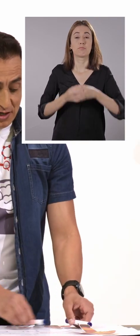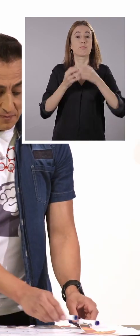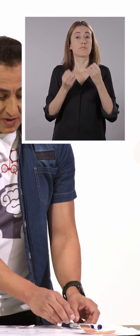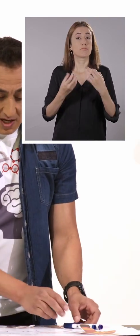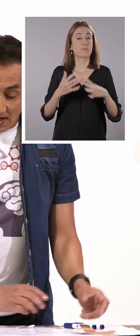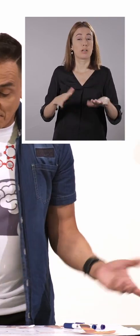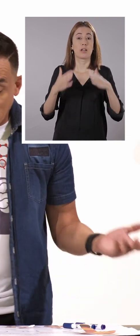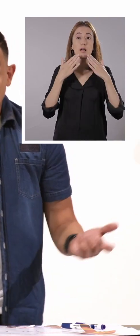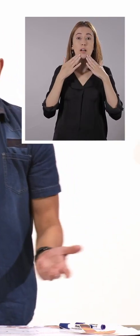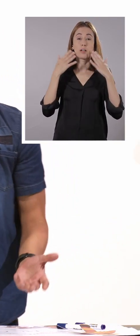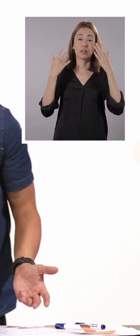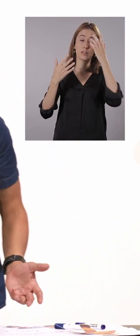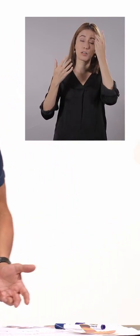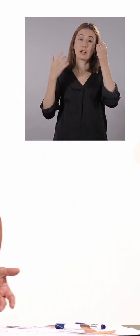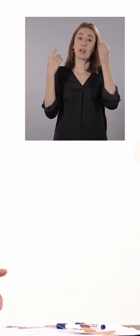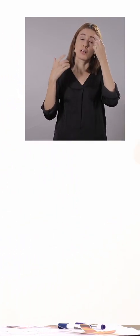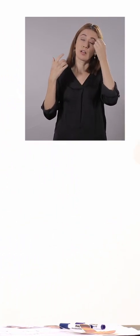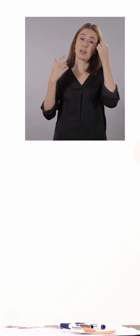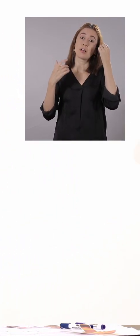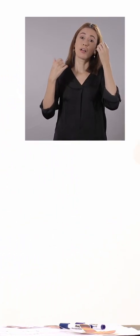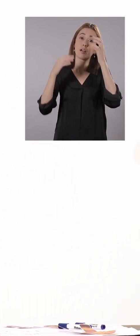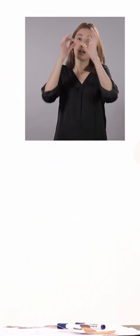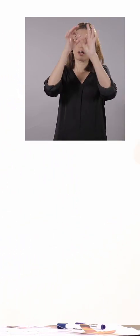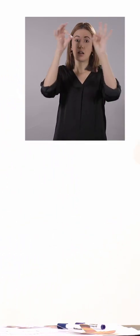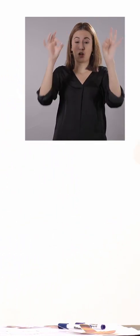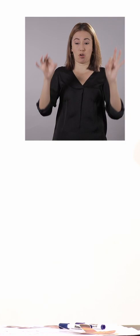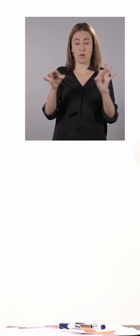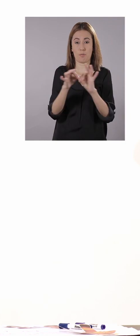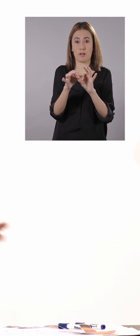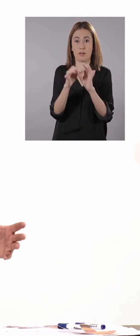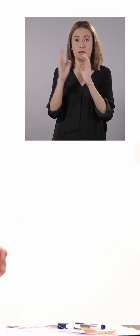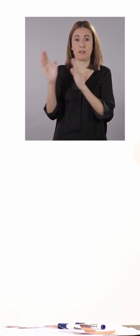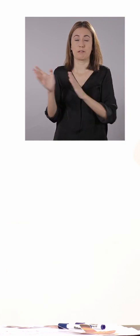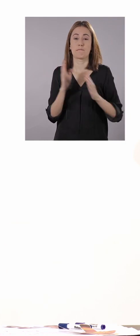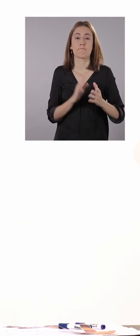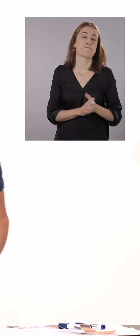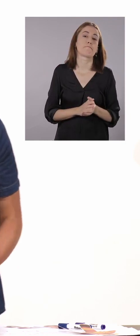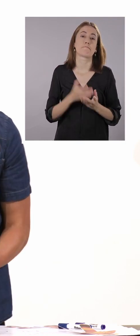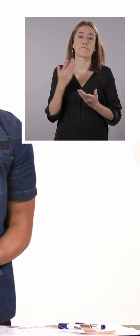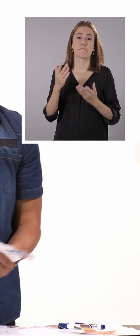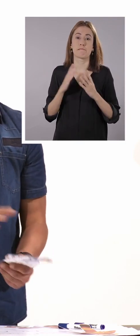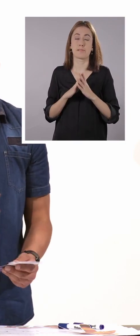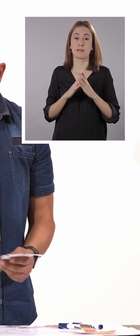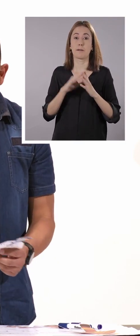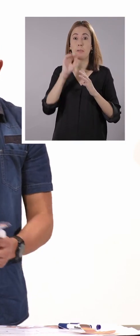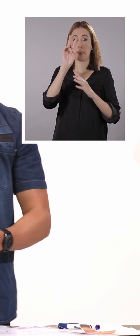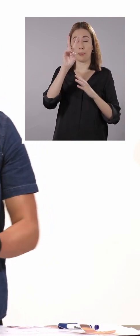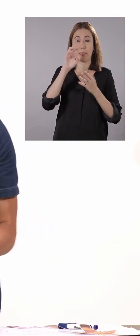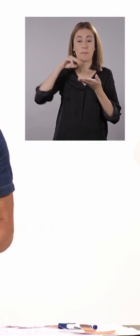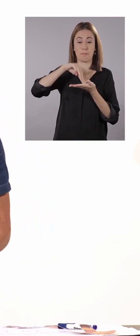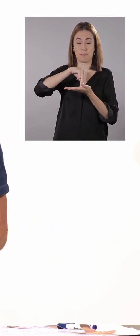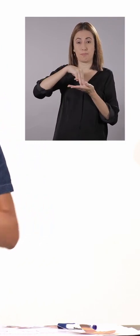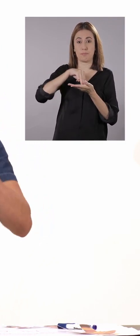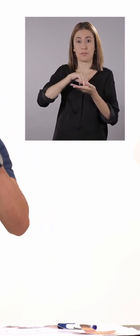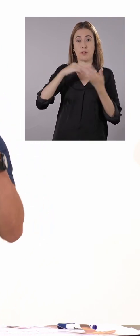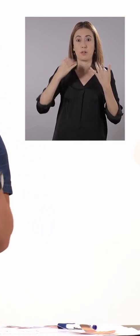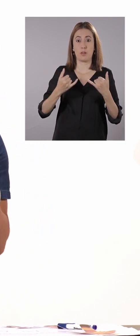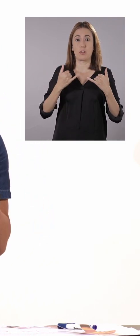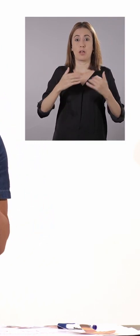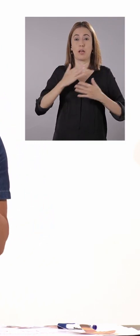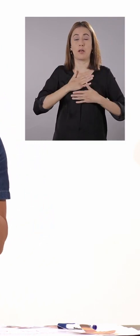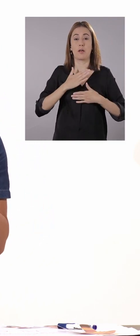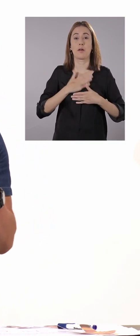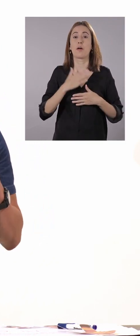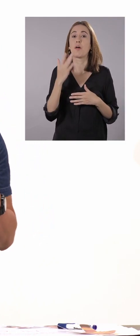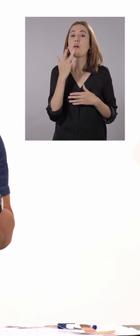Y bueno, vamos a hablar entonces de nuestra ficha para la cajita de herramientas. ¡Qué genial! Vamos a tomar dos de los miembros de nuestra comunidad. En este caso